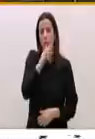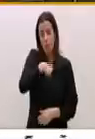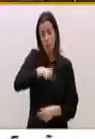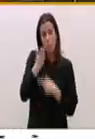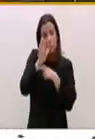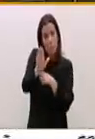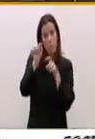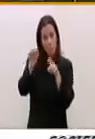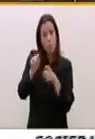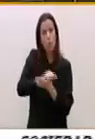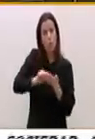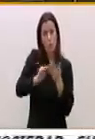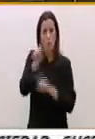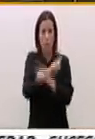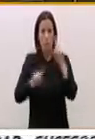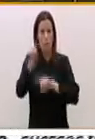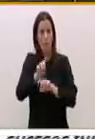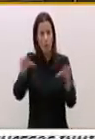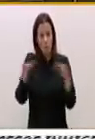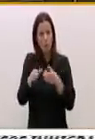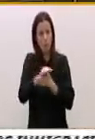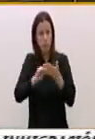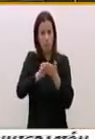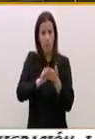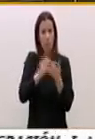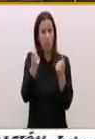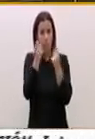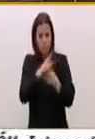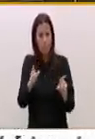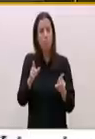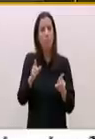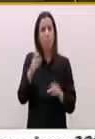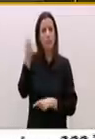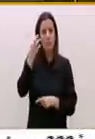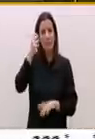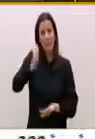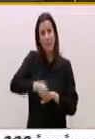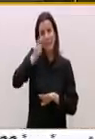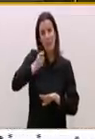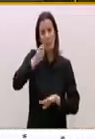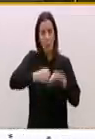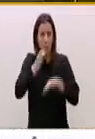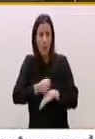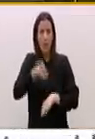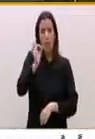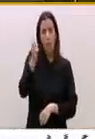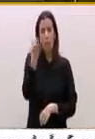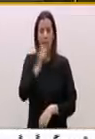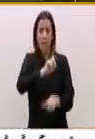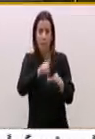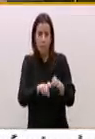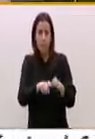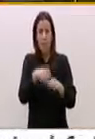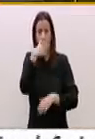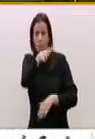el problema de manera colectiva, sin necesidad de que tenga que llegar la sentencia judicial o que tengan que interponer recurso.